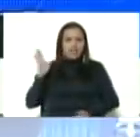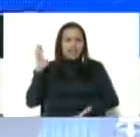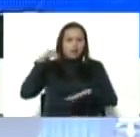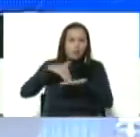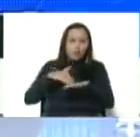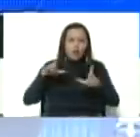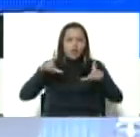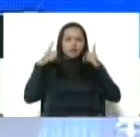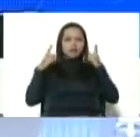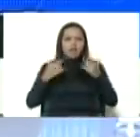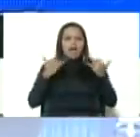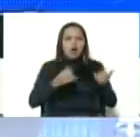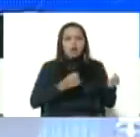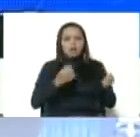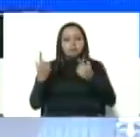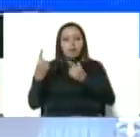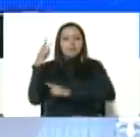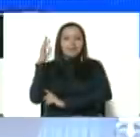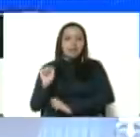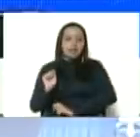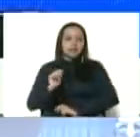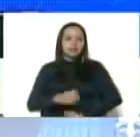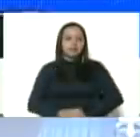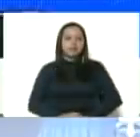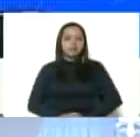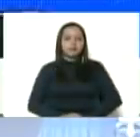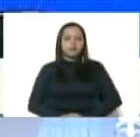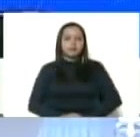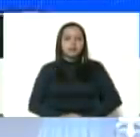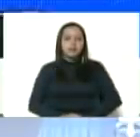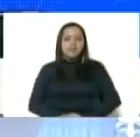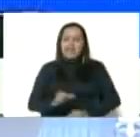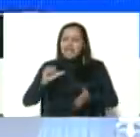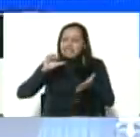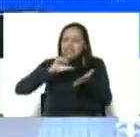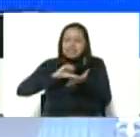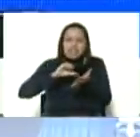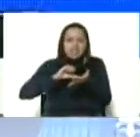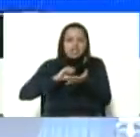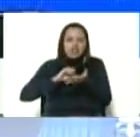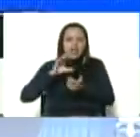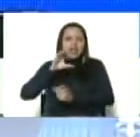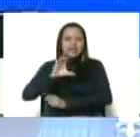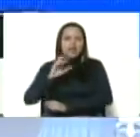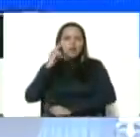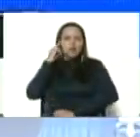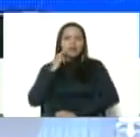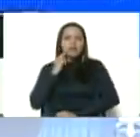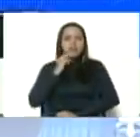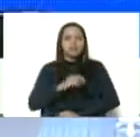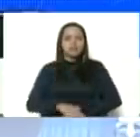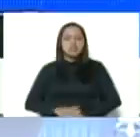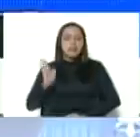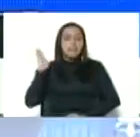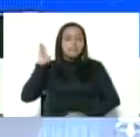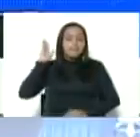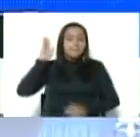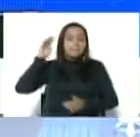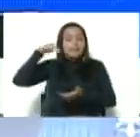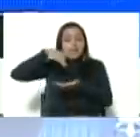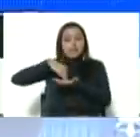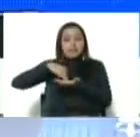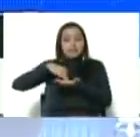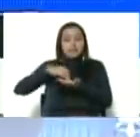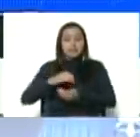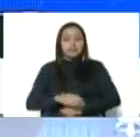Guaira. Y ahora nos vamos a Petare, al epicentro del estado bolivariano de Miranda. Allá está José